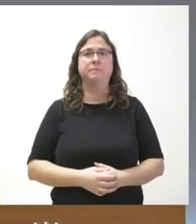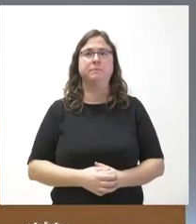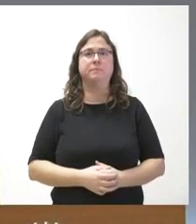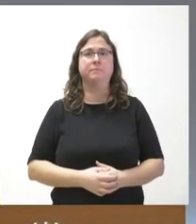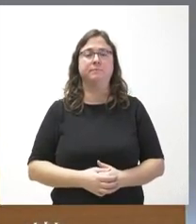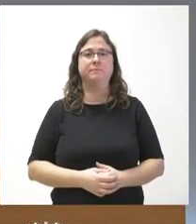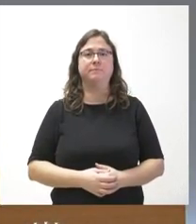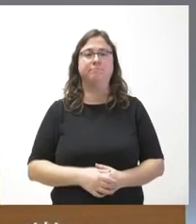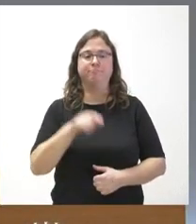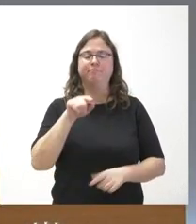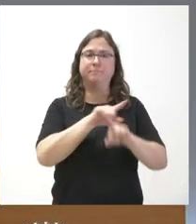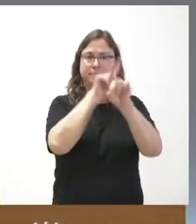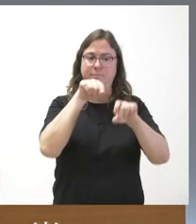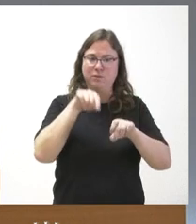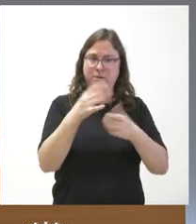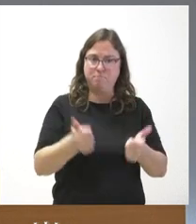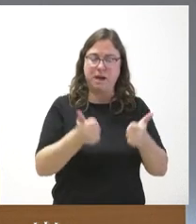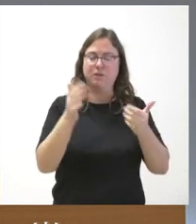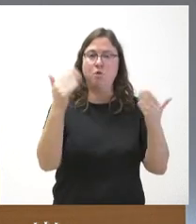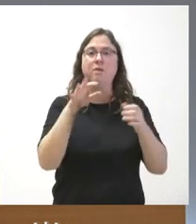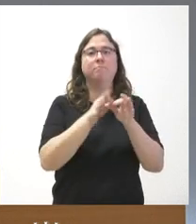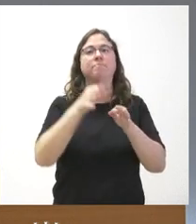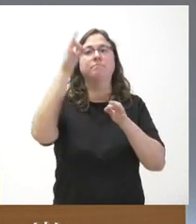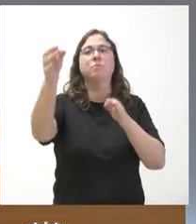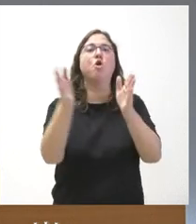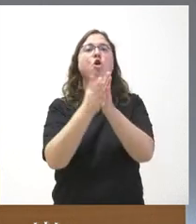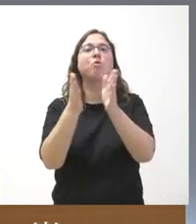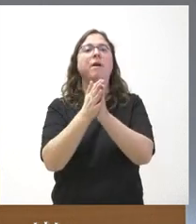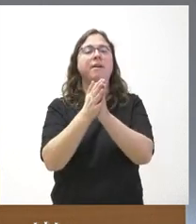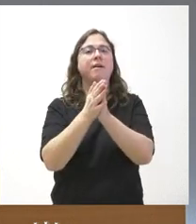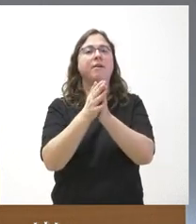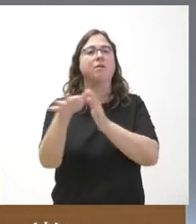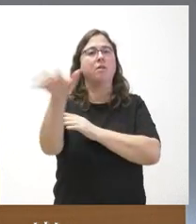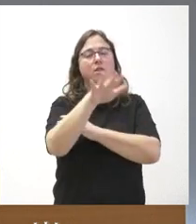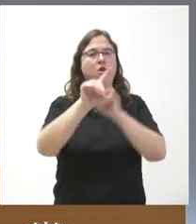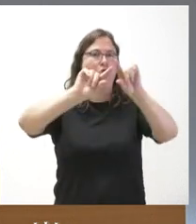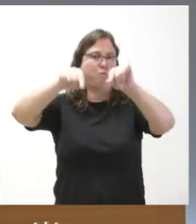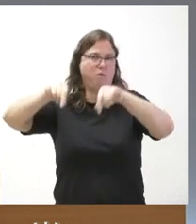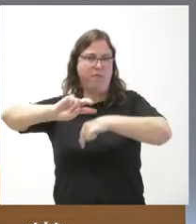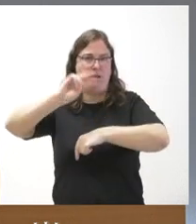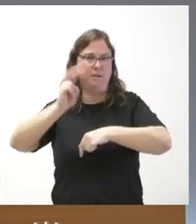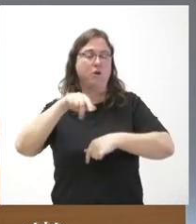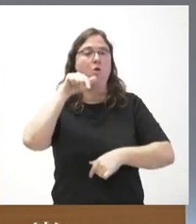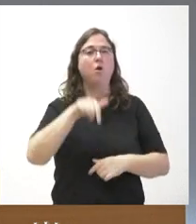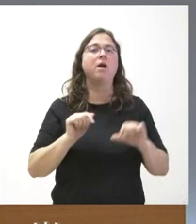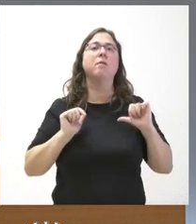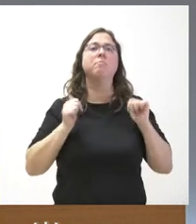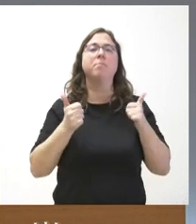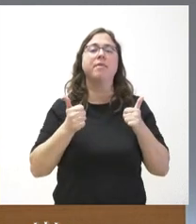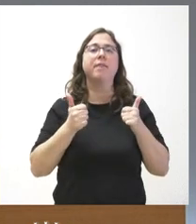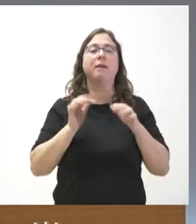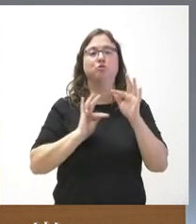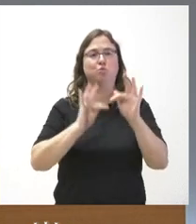si no tenemos más preguntas vamos a dar paso a los compañeros que nos siguen desde las diferentes provincias hoy iniciamos este